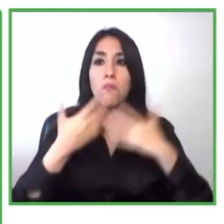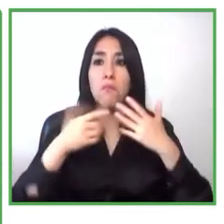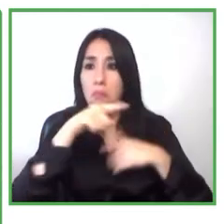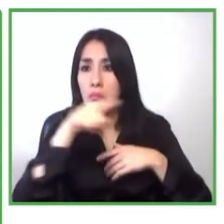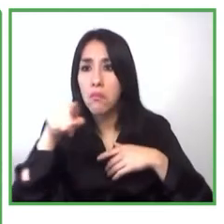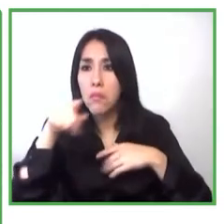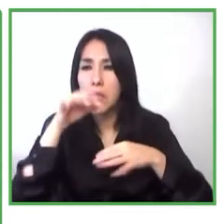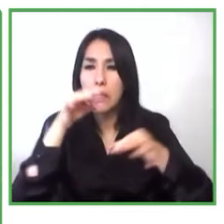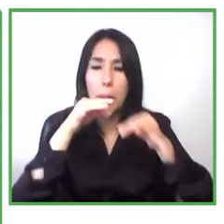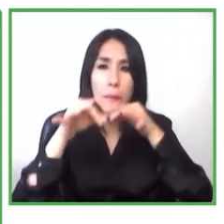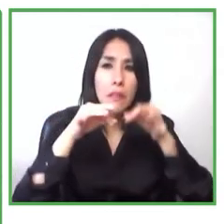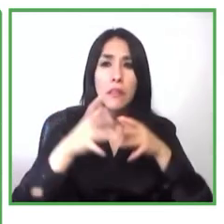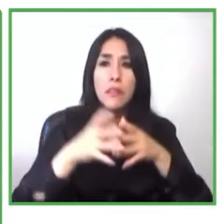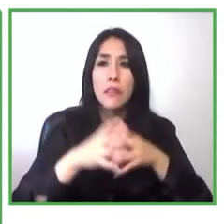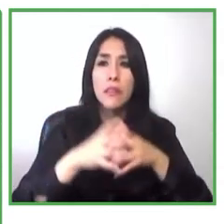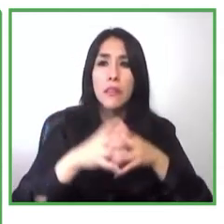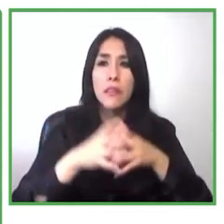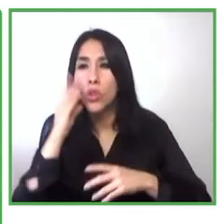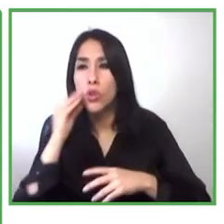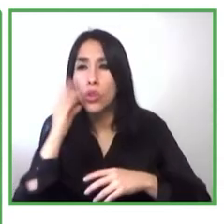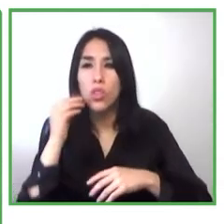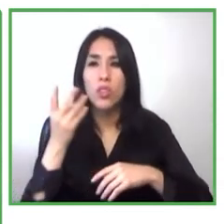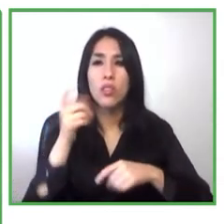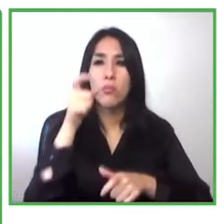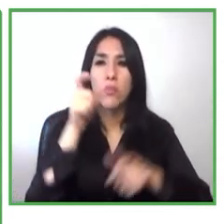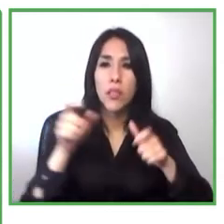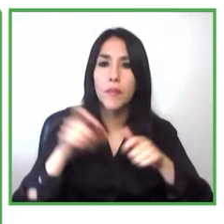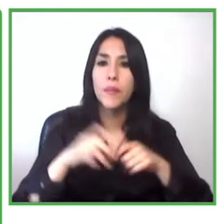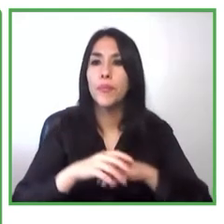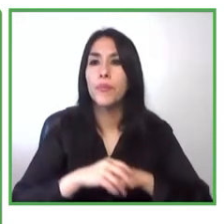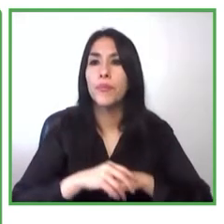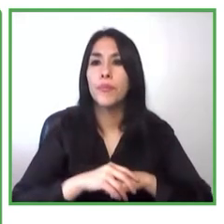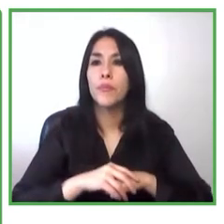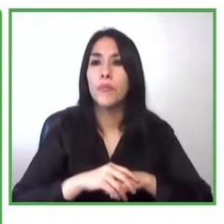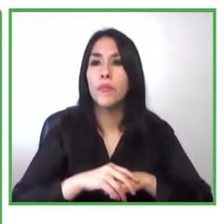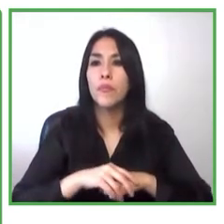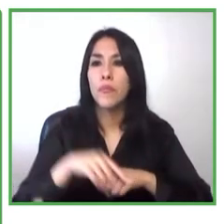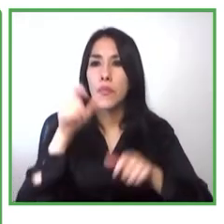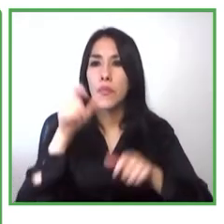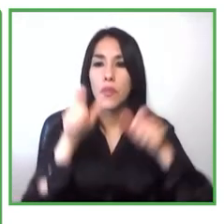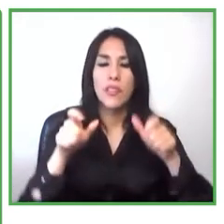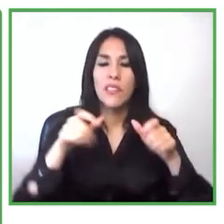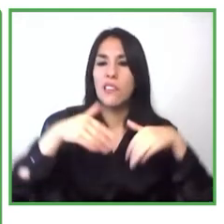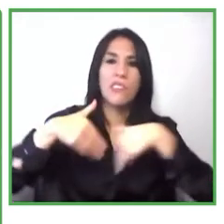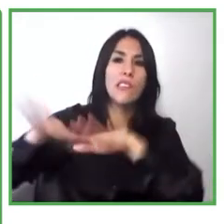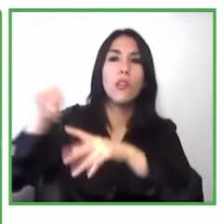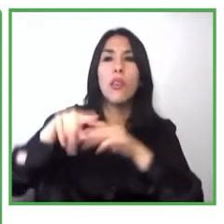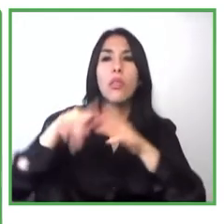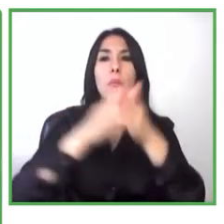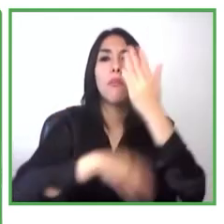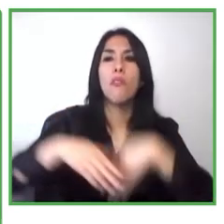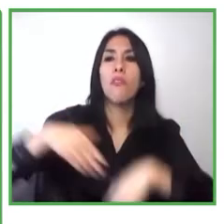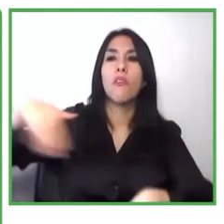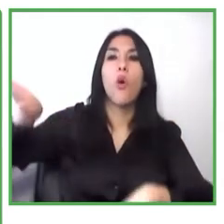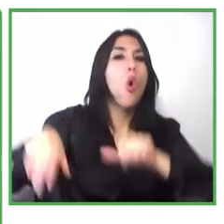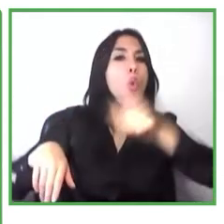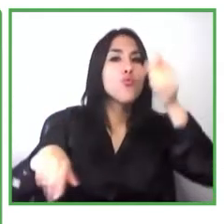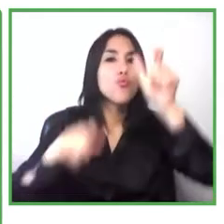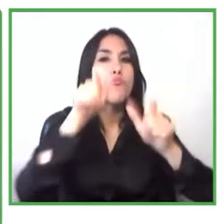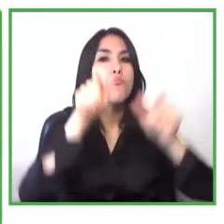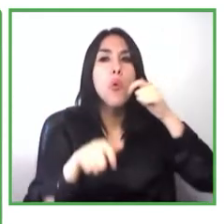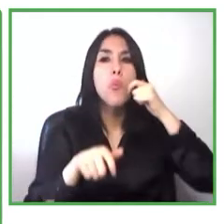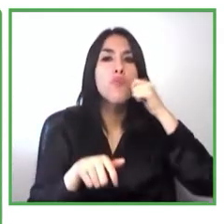prefieren comprar productos de otros que de ellos porque los subestiman la